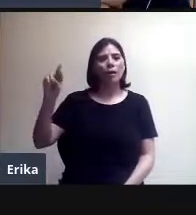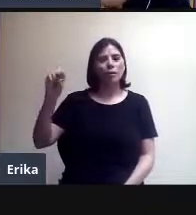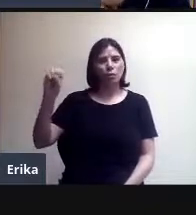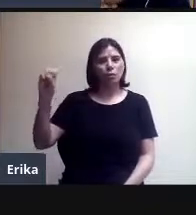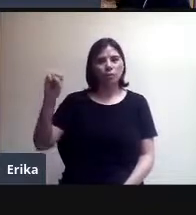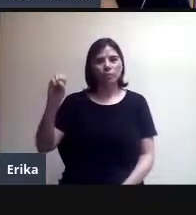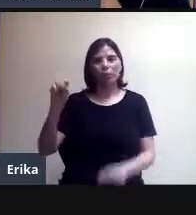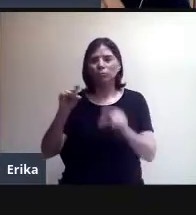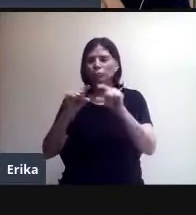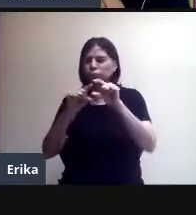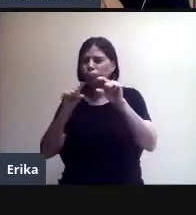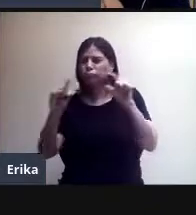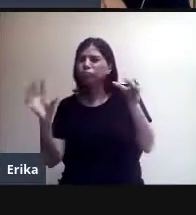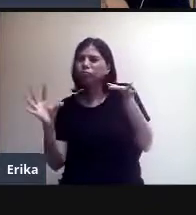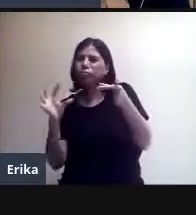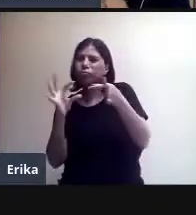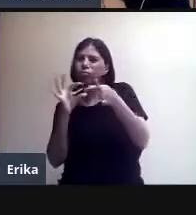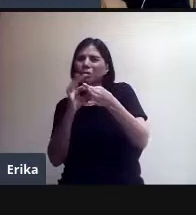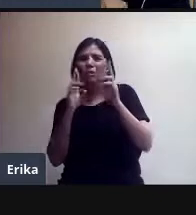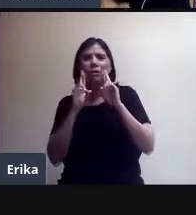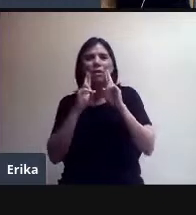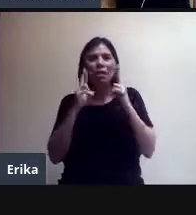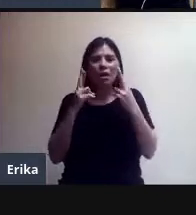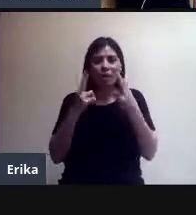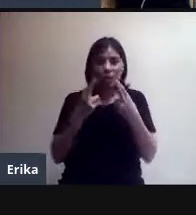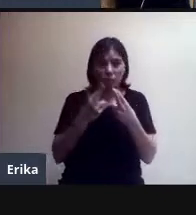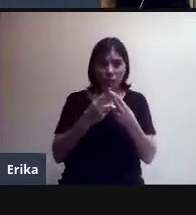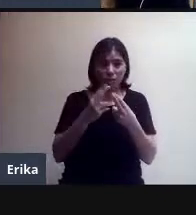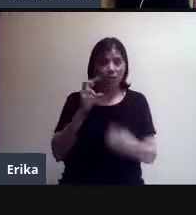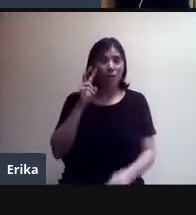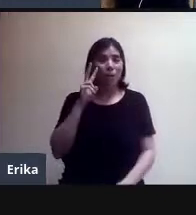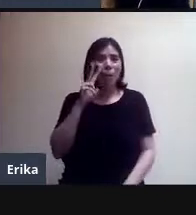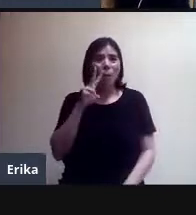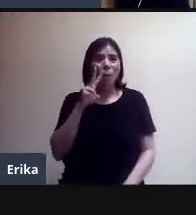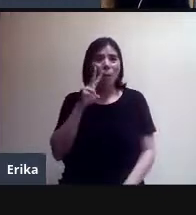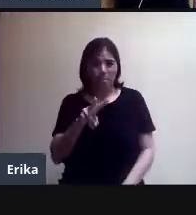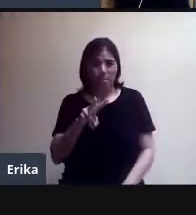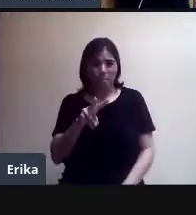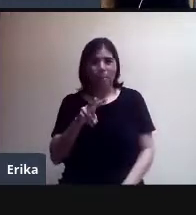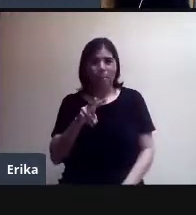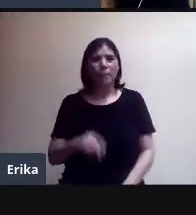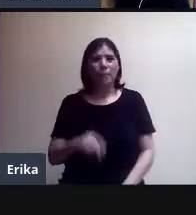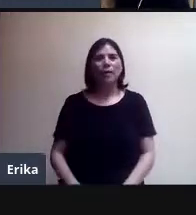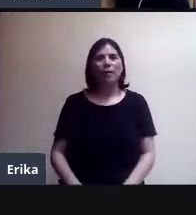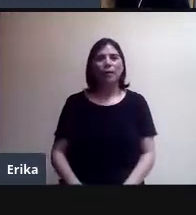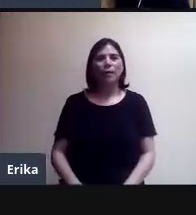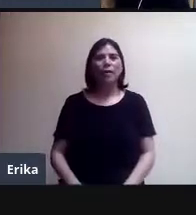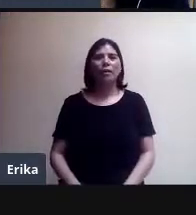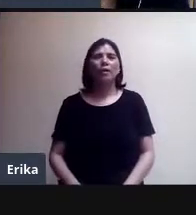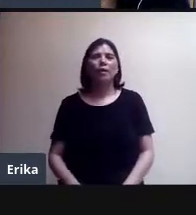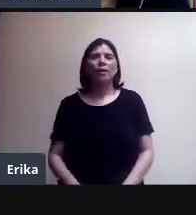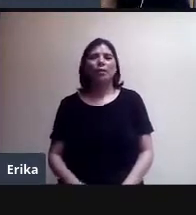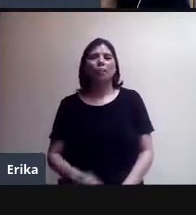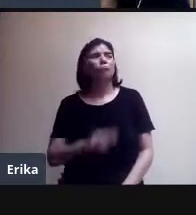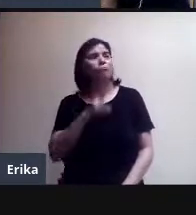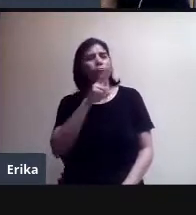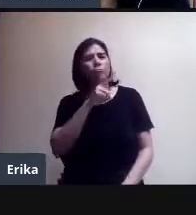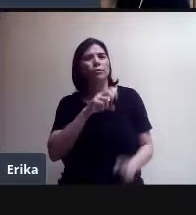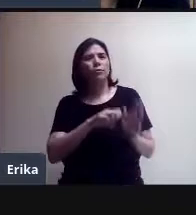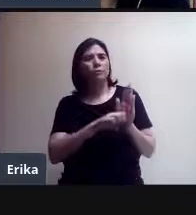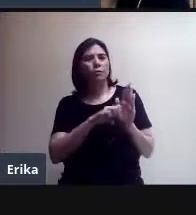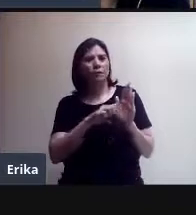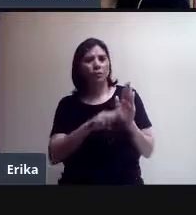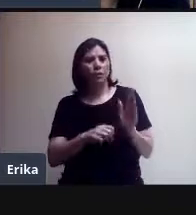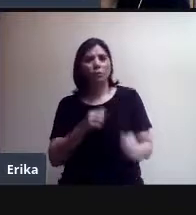reunión, ¿sí? Entonces, observen que esta es una vista de alumno. Y aquí